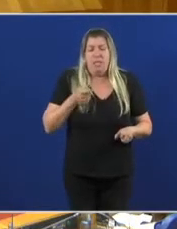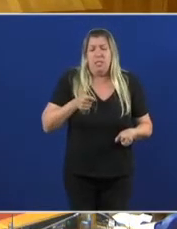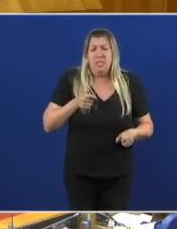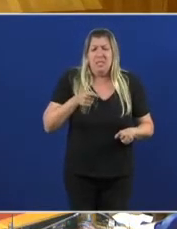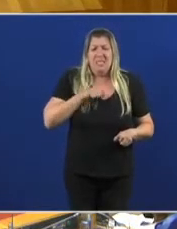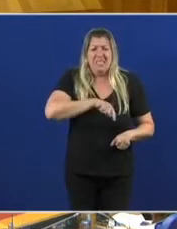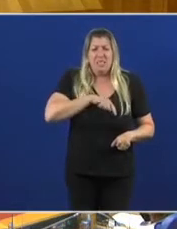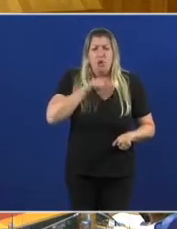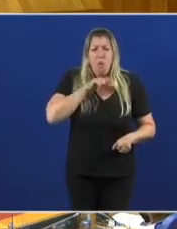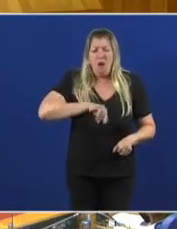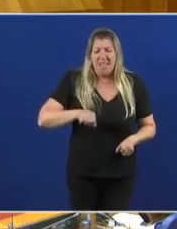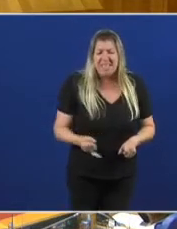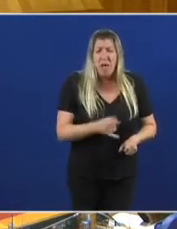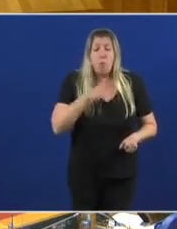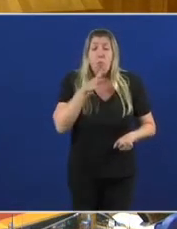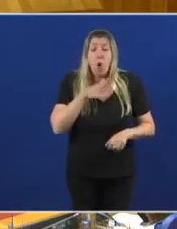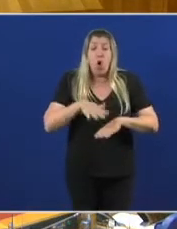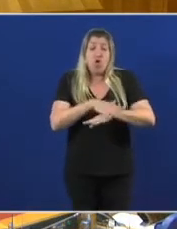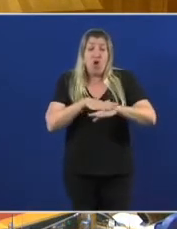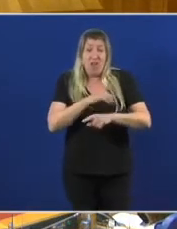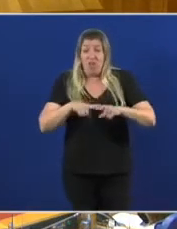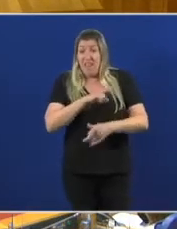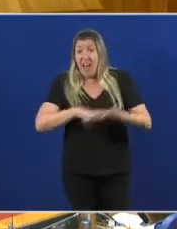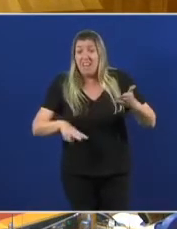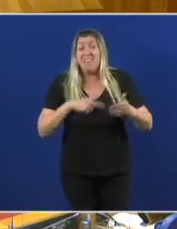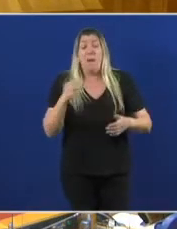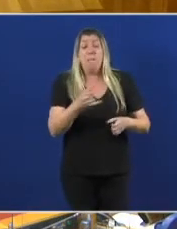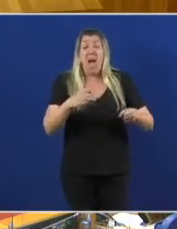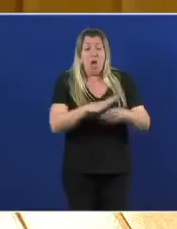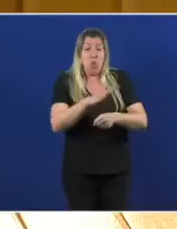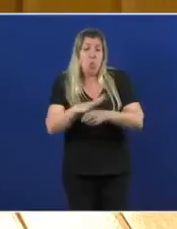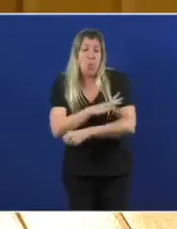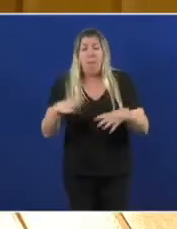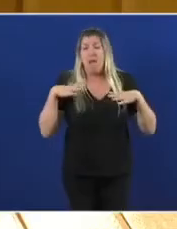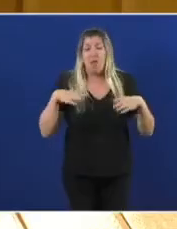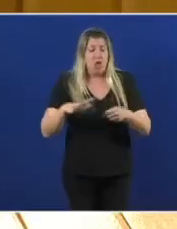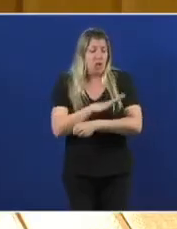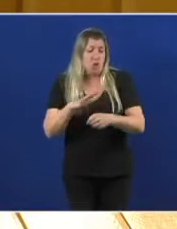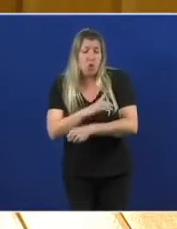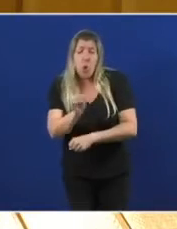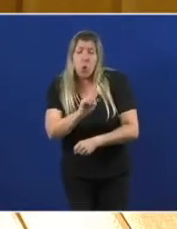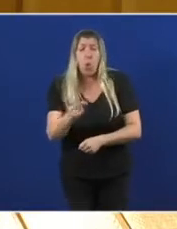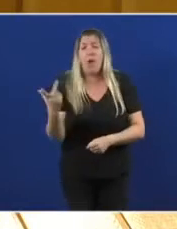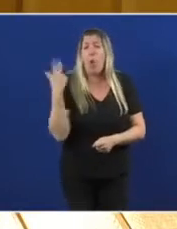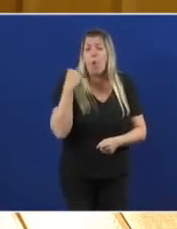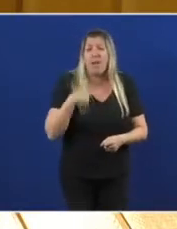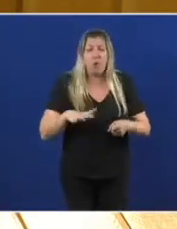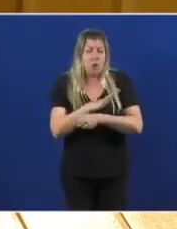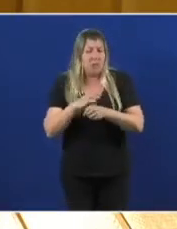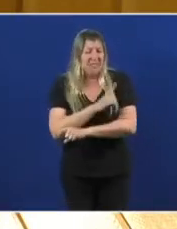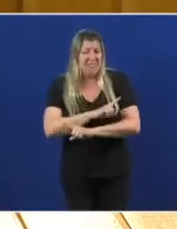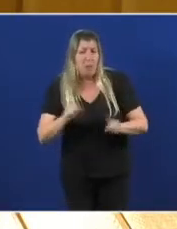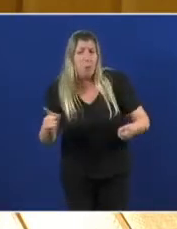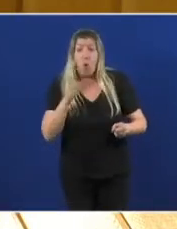goberno convertiu en práctica habitual non cubrir as baixas, non cubrir vacacións, non cubrir subilacións e así por primeira